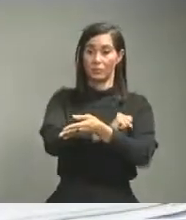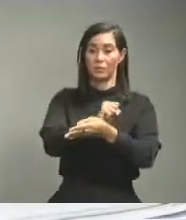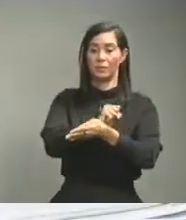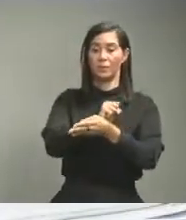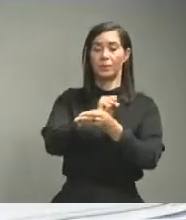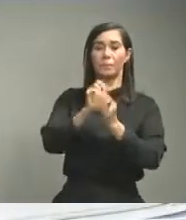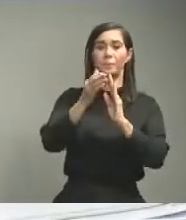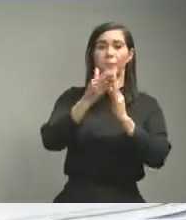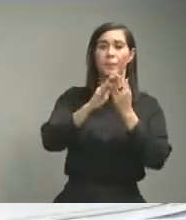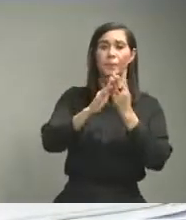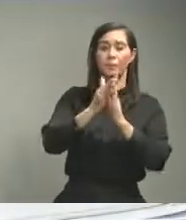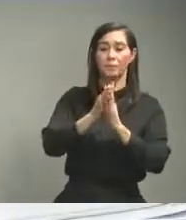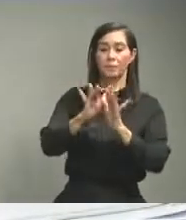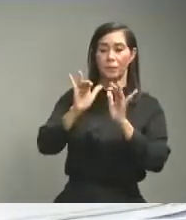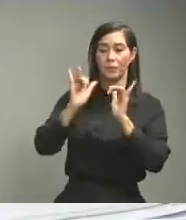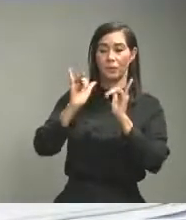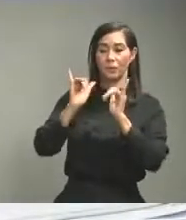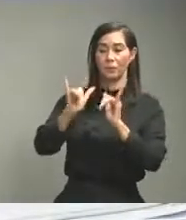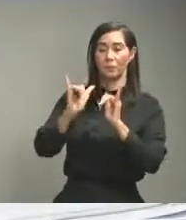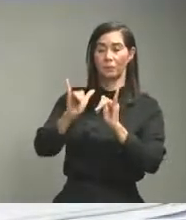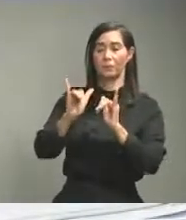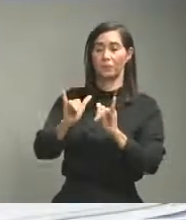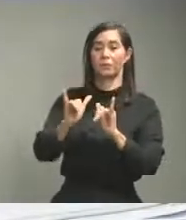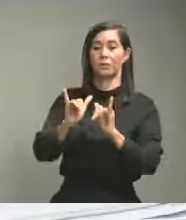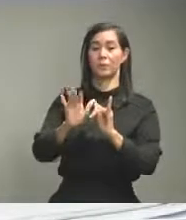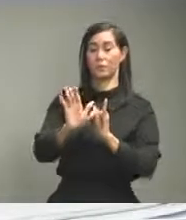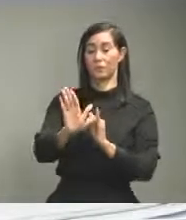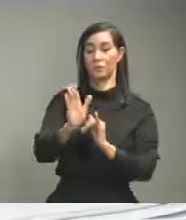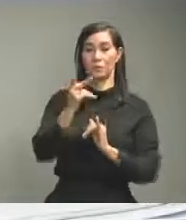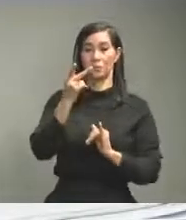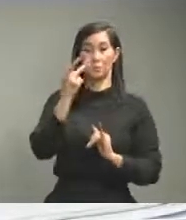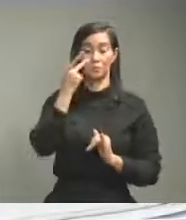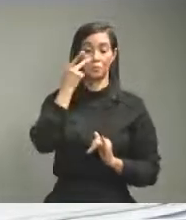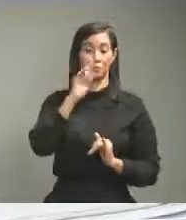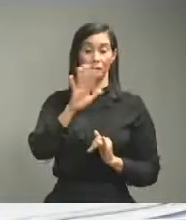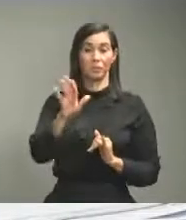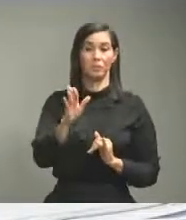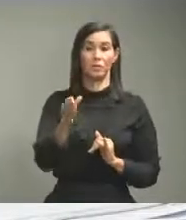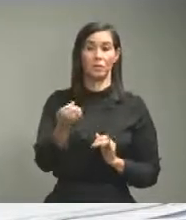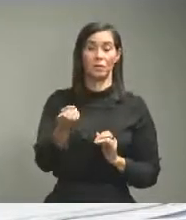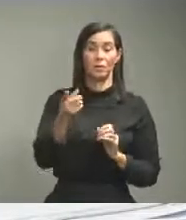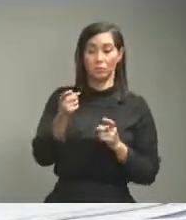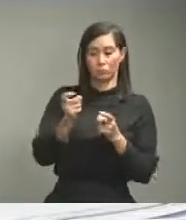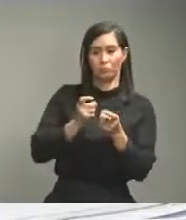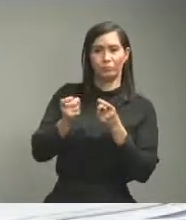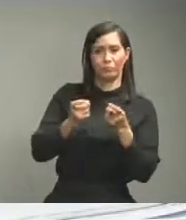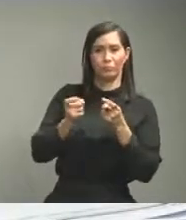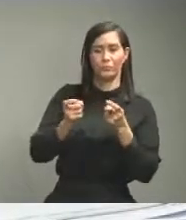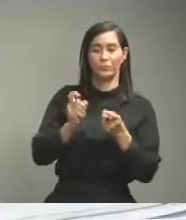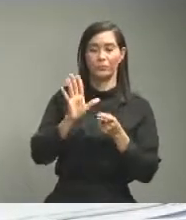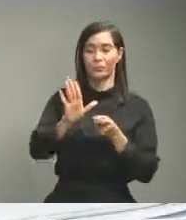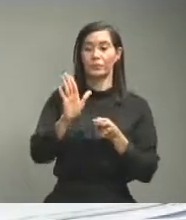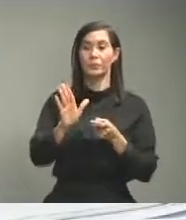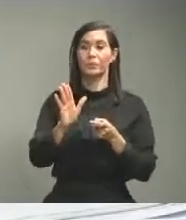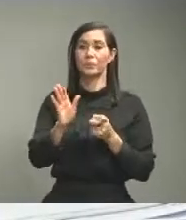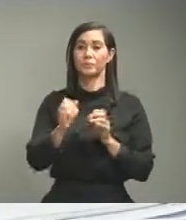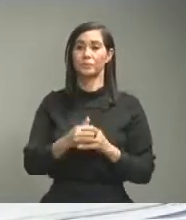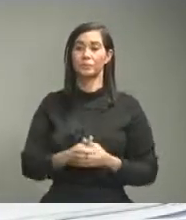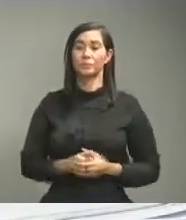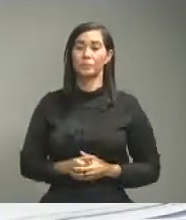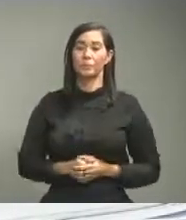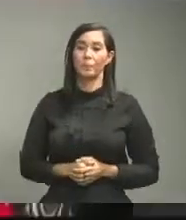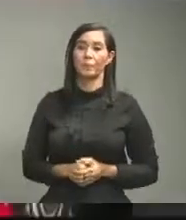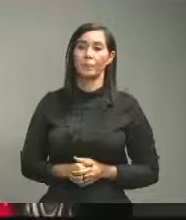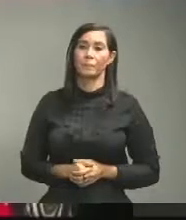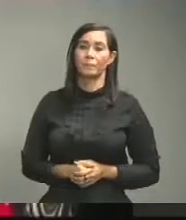provincia turística se ha mantenido con unos indicadores que yo diría bastante controlados en la medida en